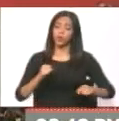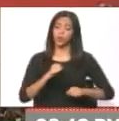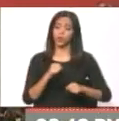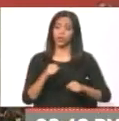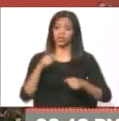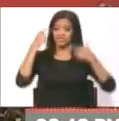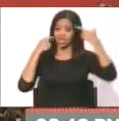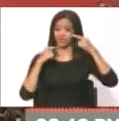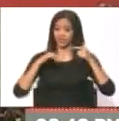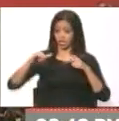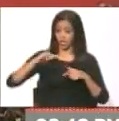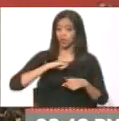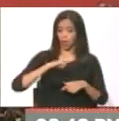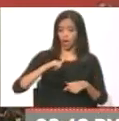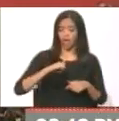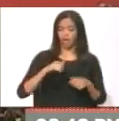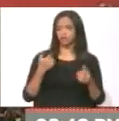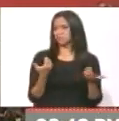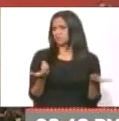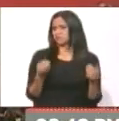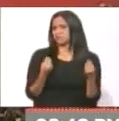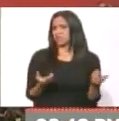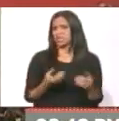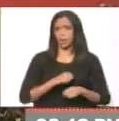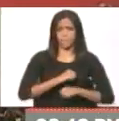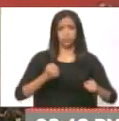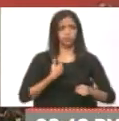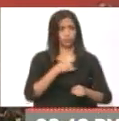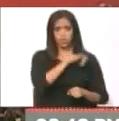Y para que Hernán tiene esos explosivos, no, yo lo voy a denunciar.